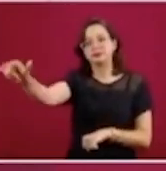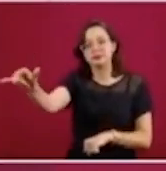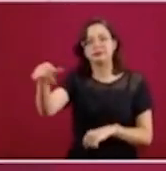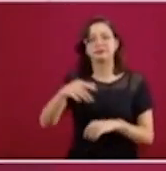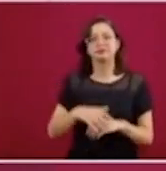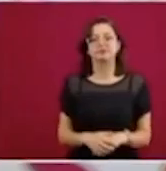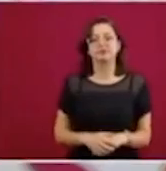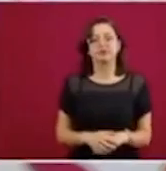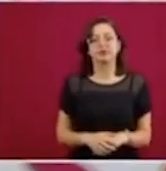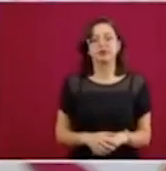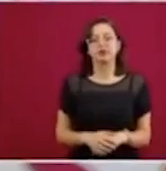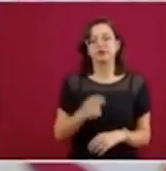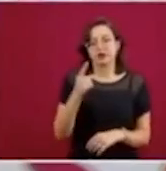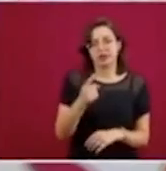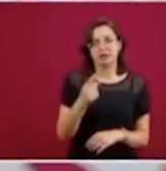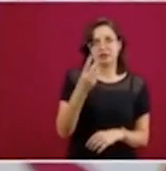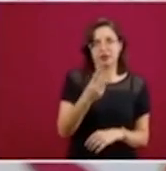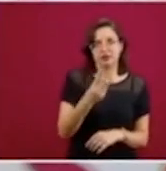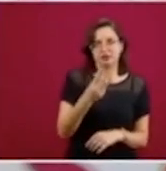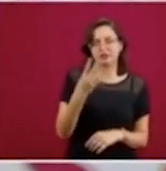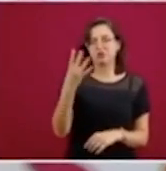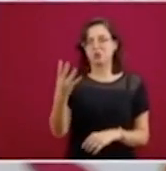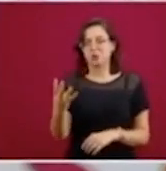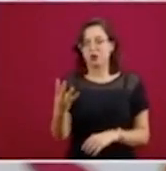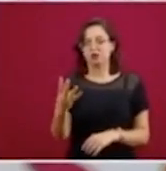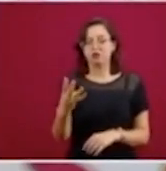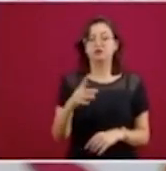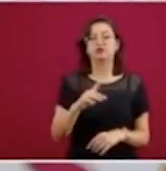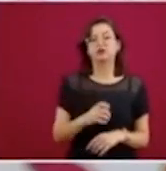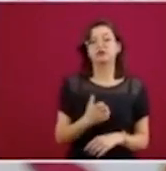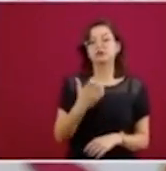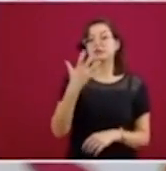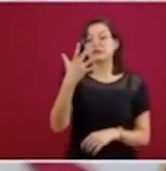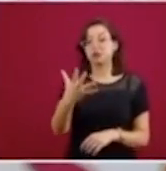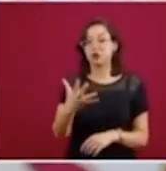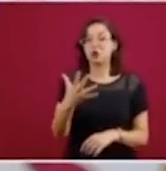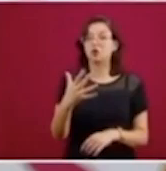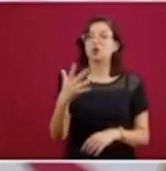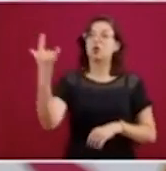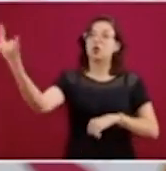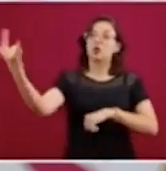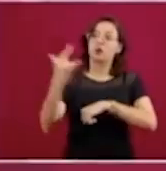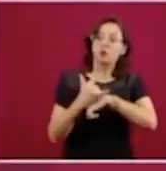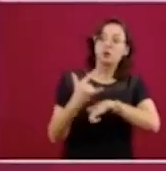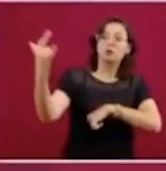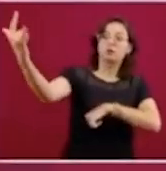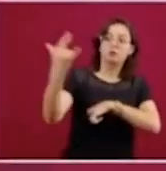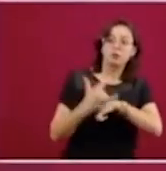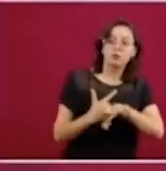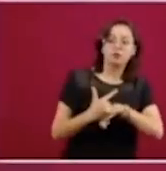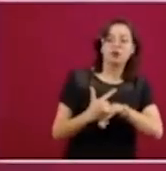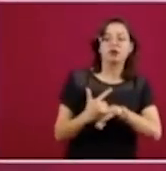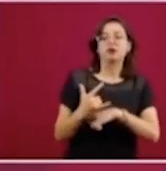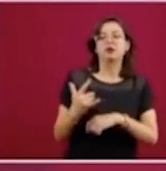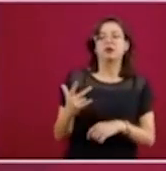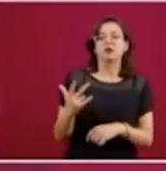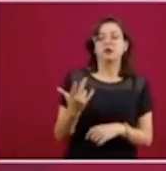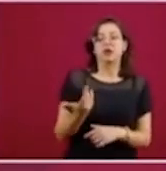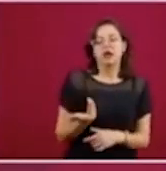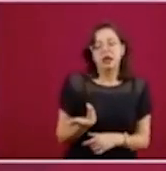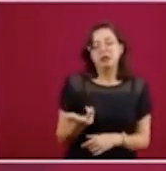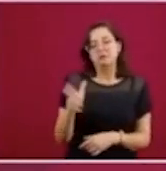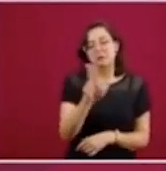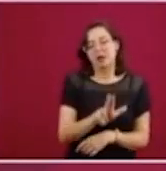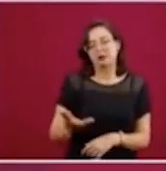Y el vuelo cinco estará llegando a México el día martes, principalmente con equipo, ventiladores,